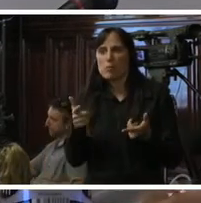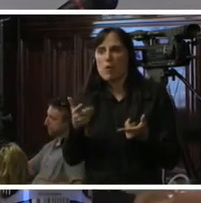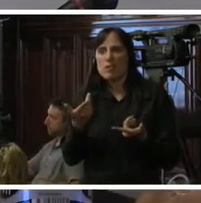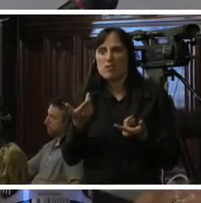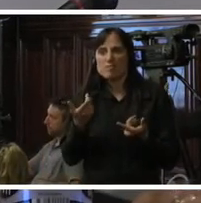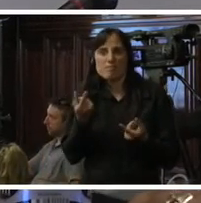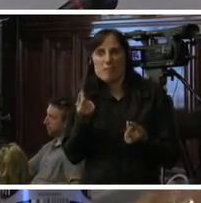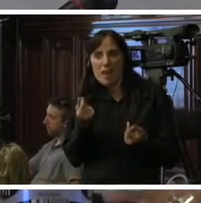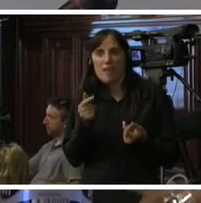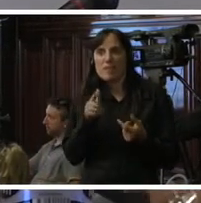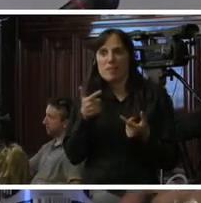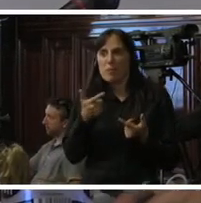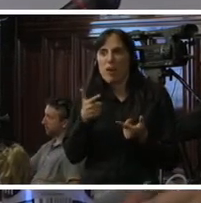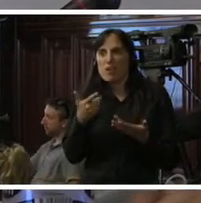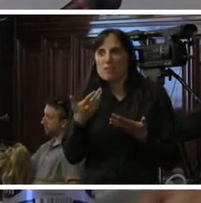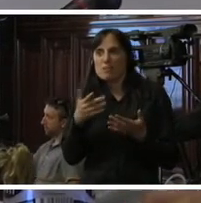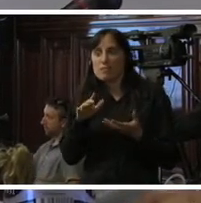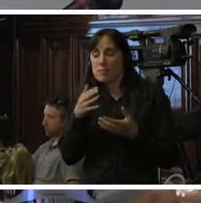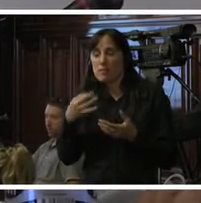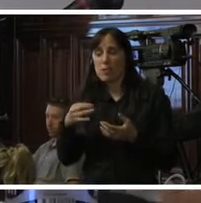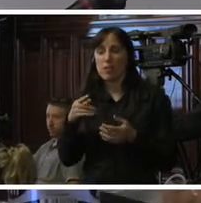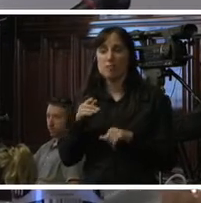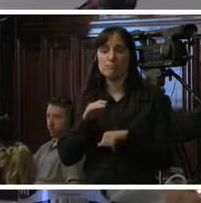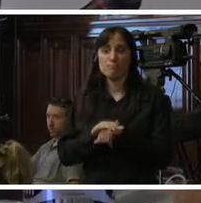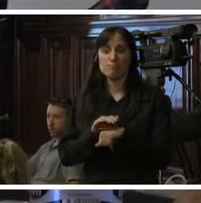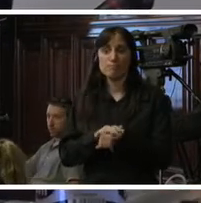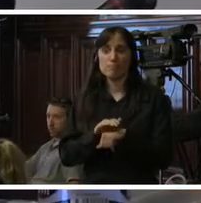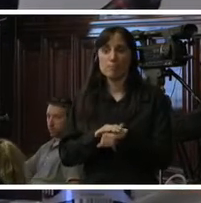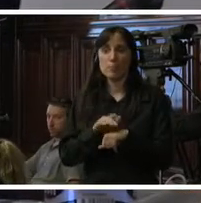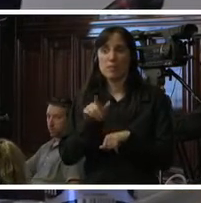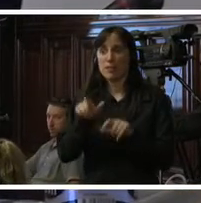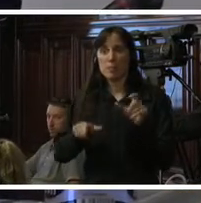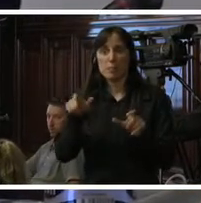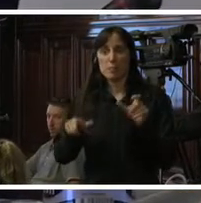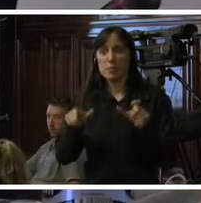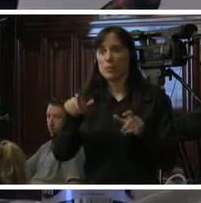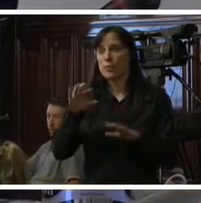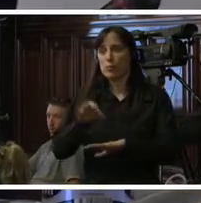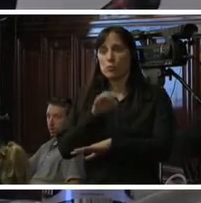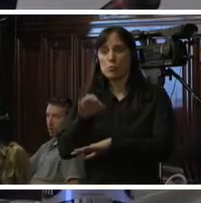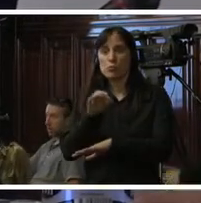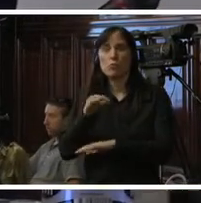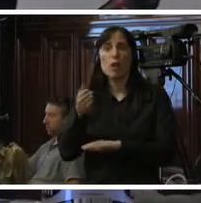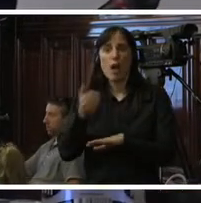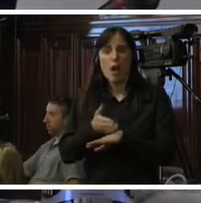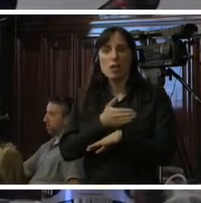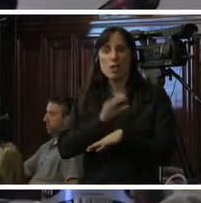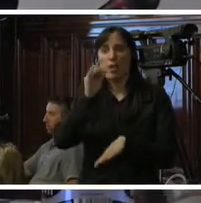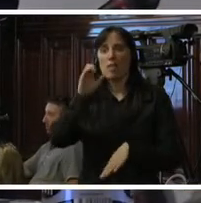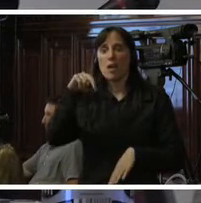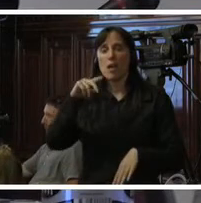esta clase de mujeres que fueron víctimas del bien del Zika o antes del chikungunya, antes del dengue,